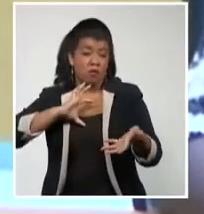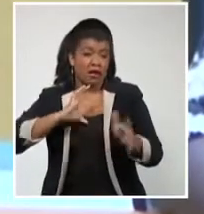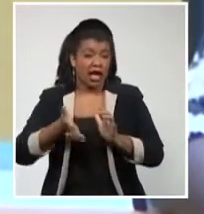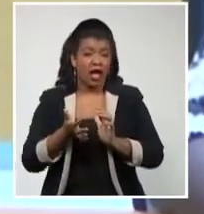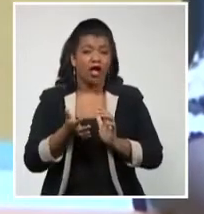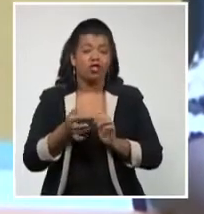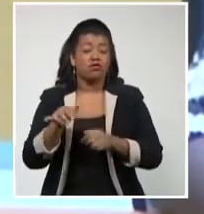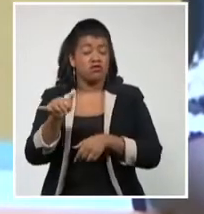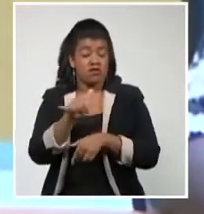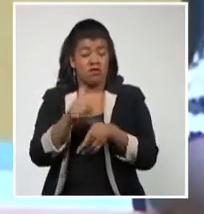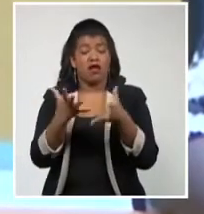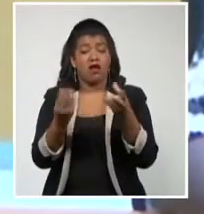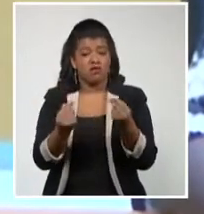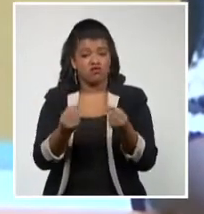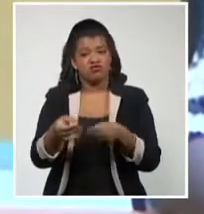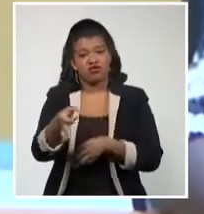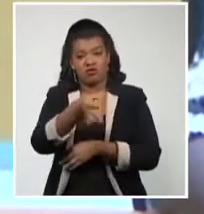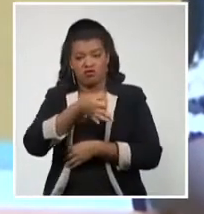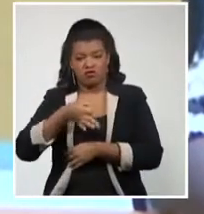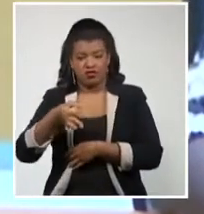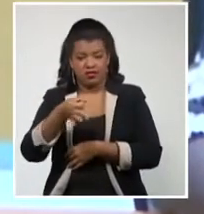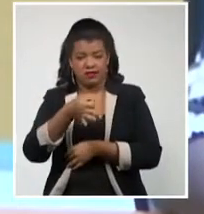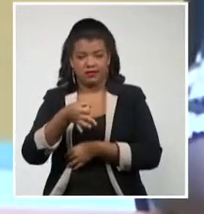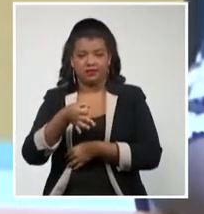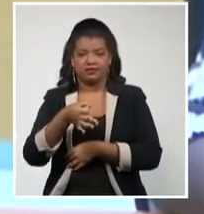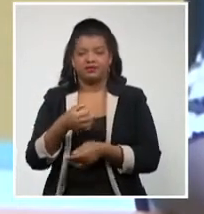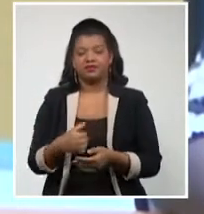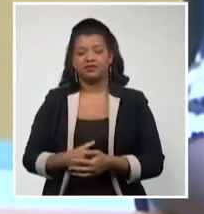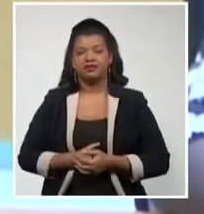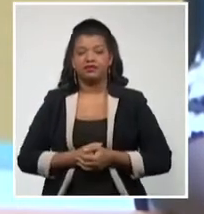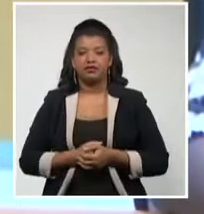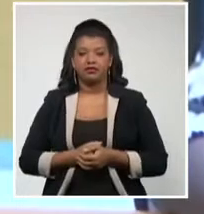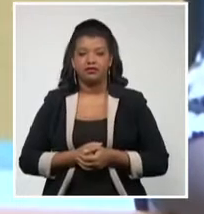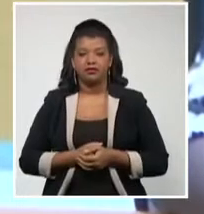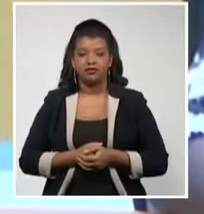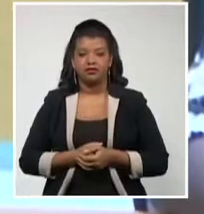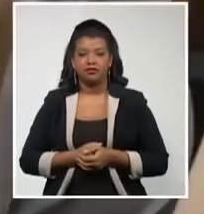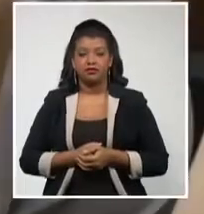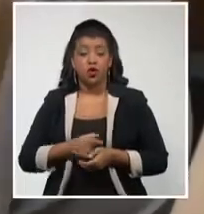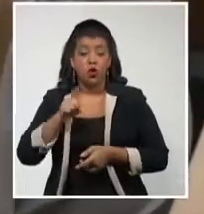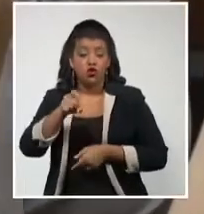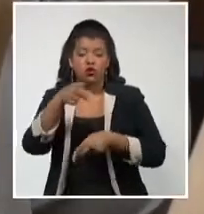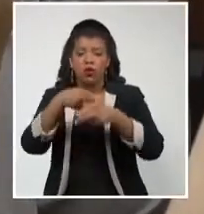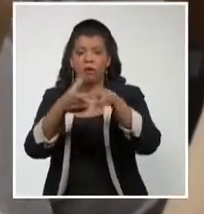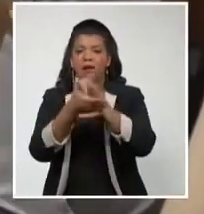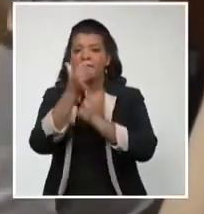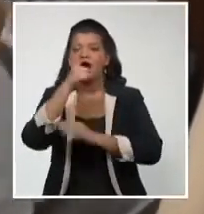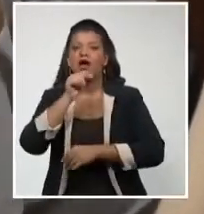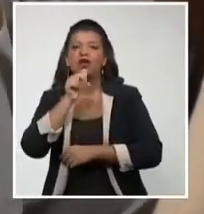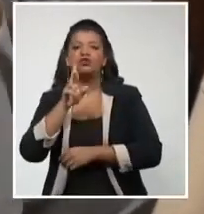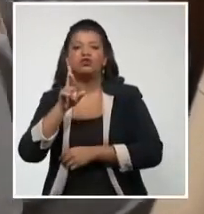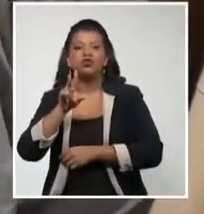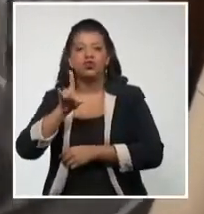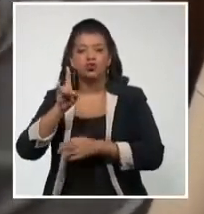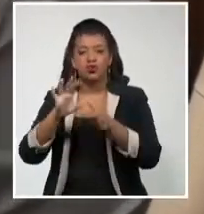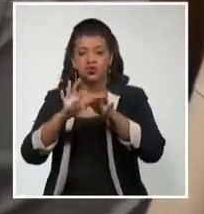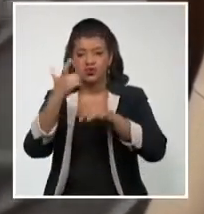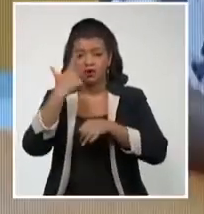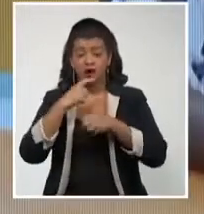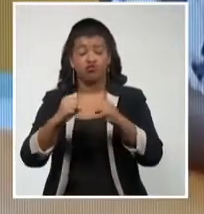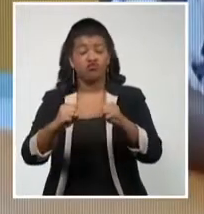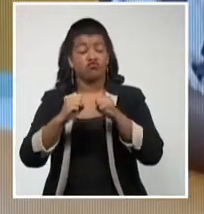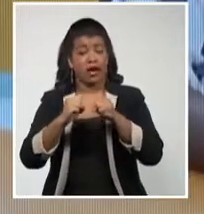San José de las Lajas, Bejucal, Nueva Paz y Madruga. En este último territorio, se extreman las medidas en el Consejo Popular de